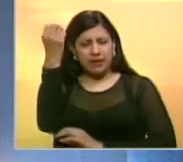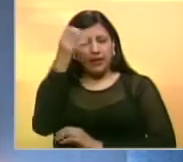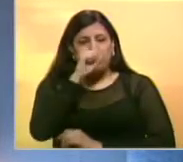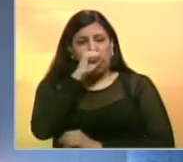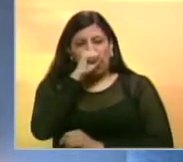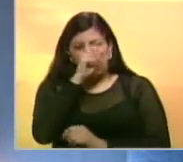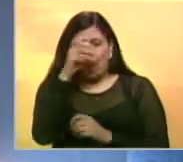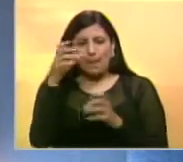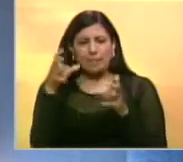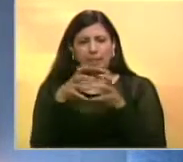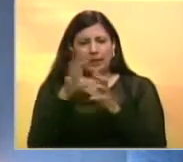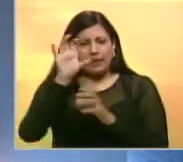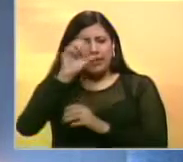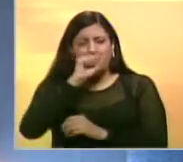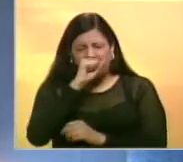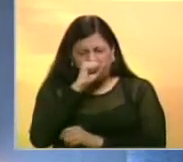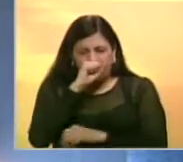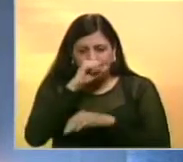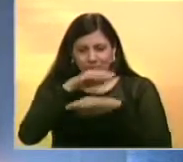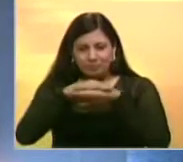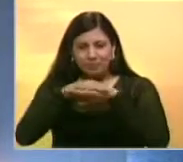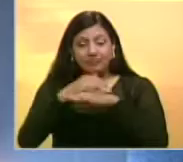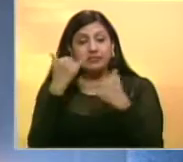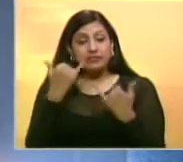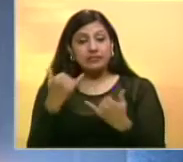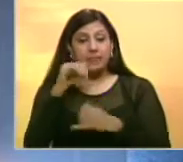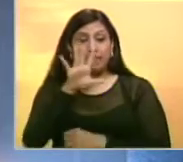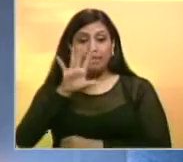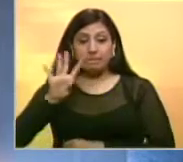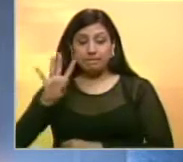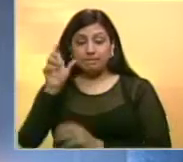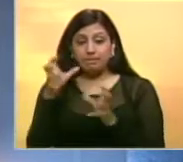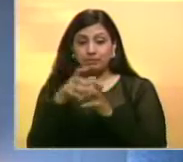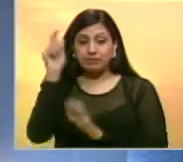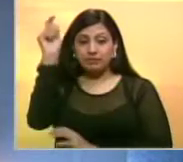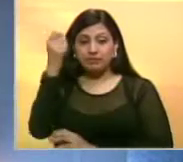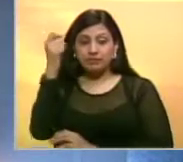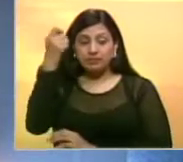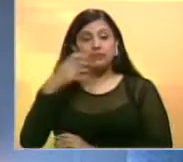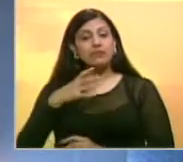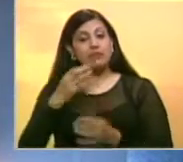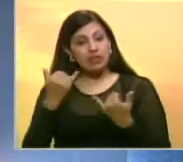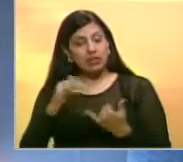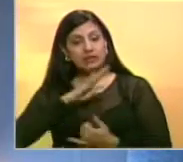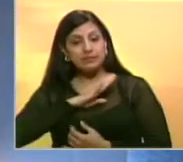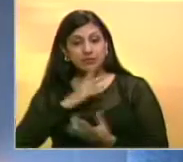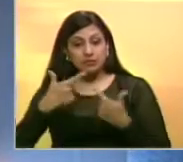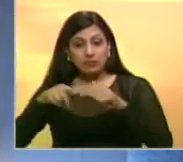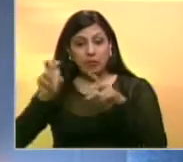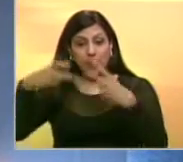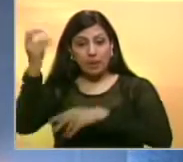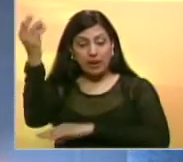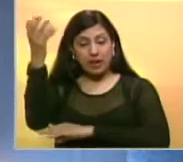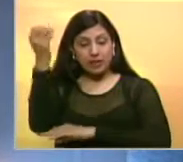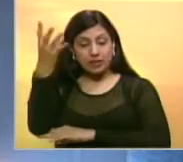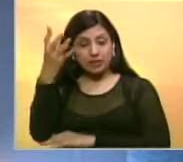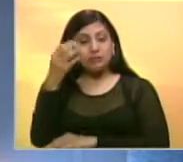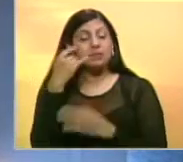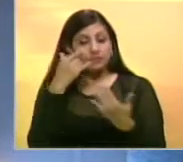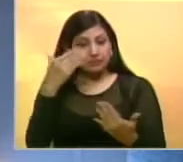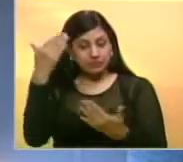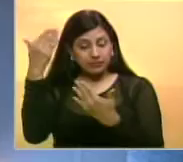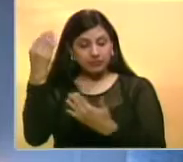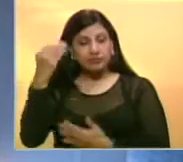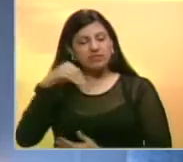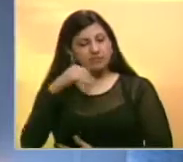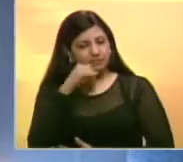Patria en la Asamblea Nacional, anunció que serán 54 los diputados del oficialismo que participarán en la instalación del nuevo parlamento. Rafael